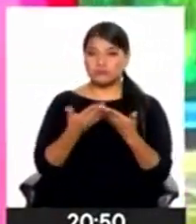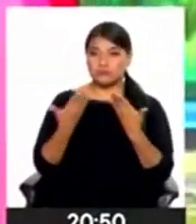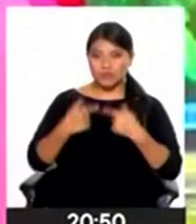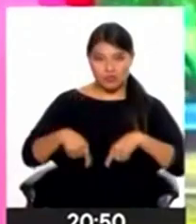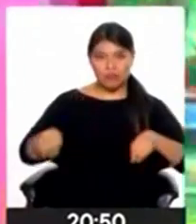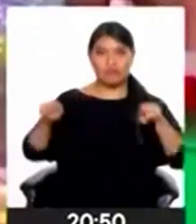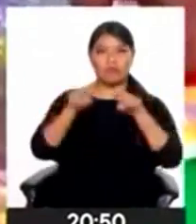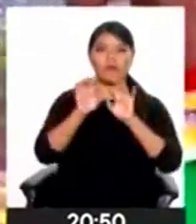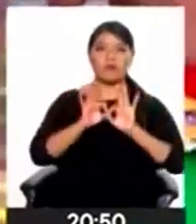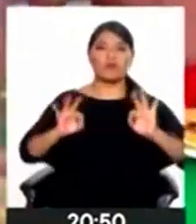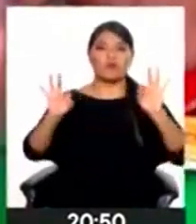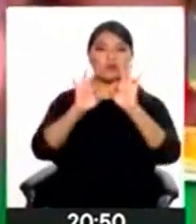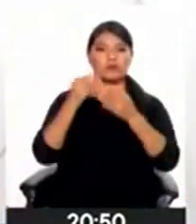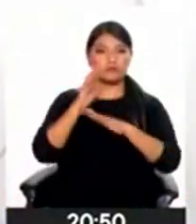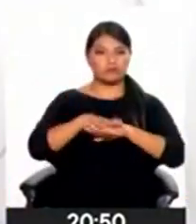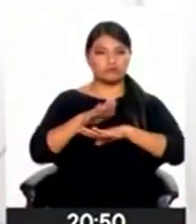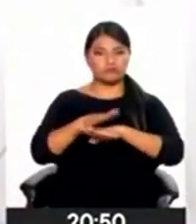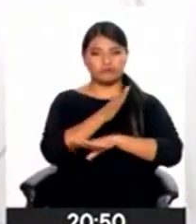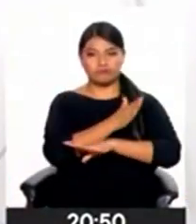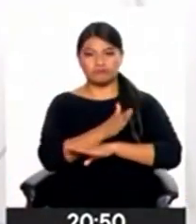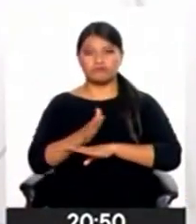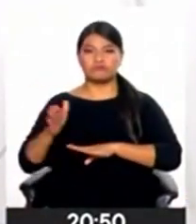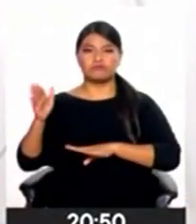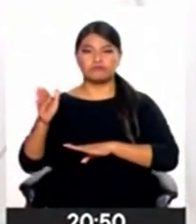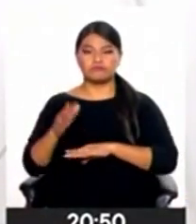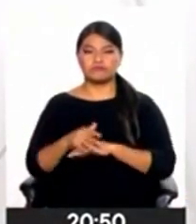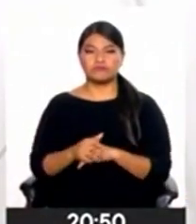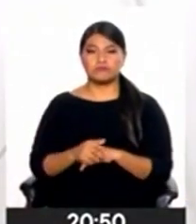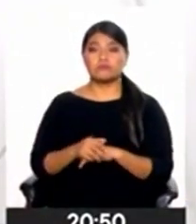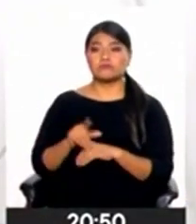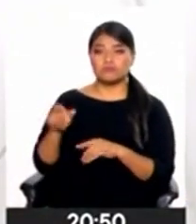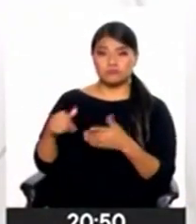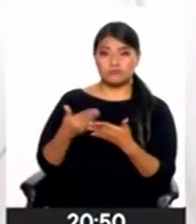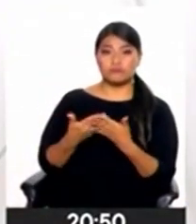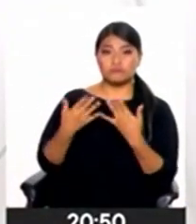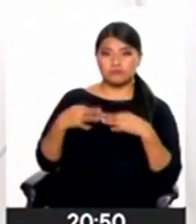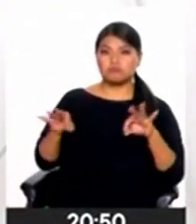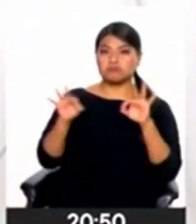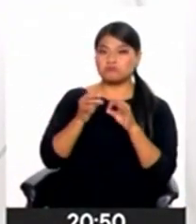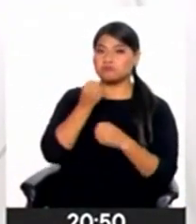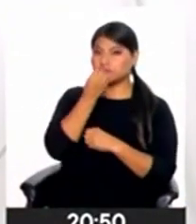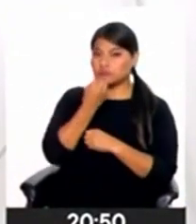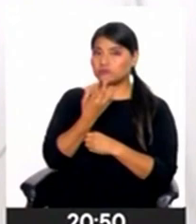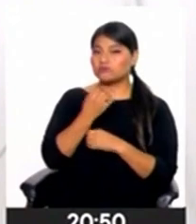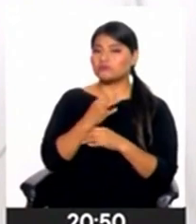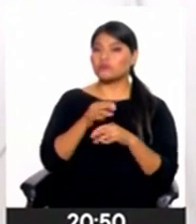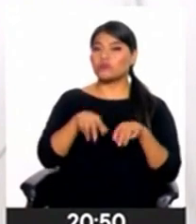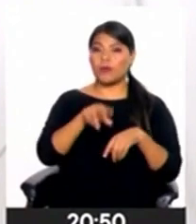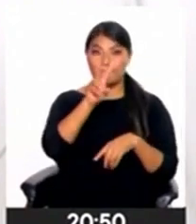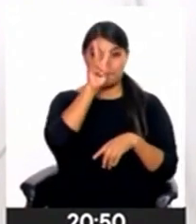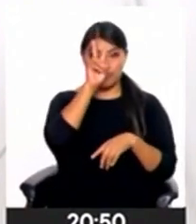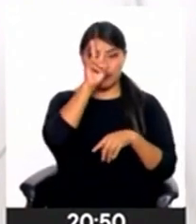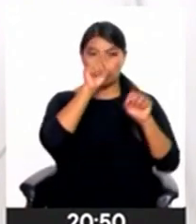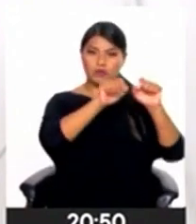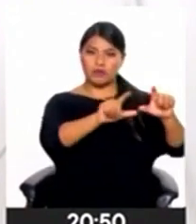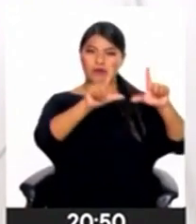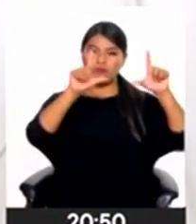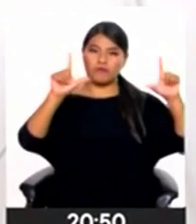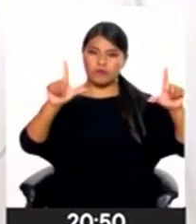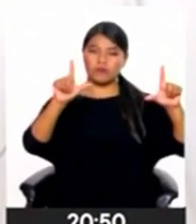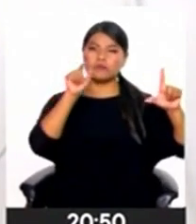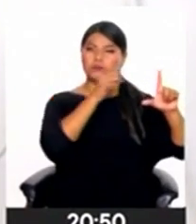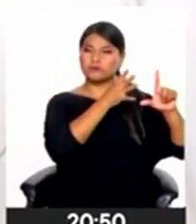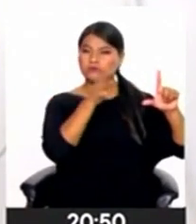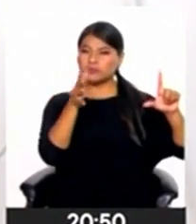de que este caso prospere. Va a marcar algo muy importante en el país porque podría ser una de las